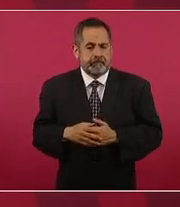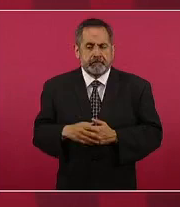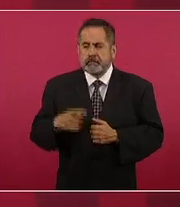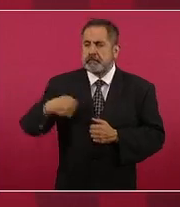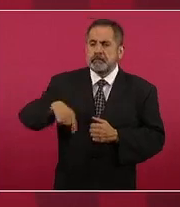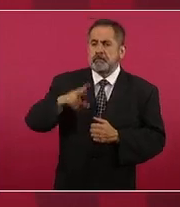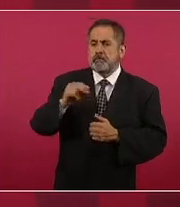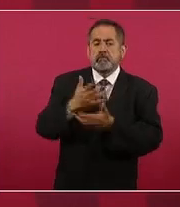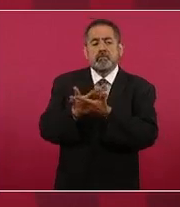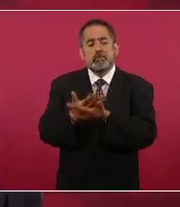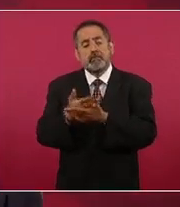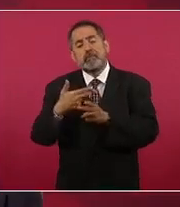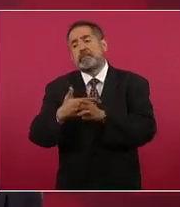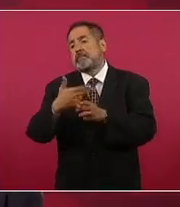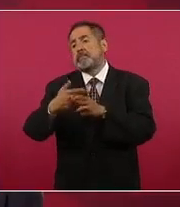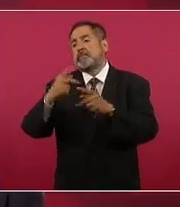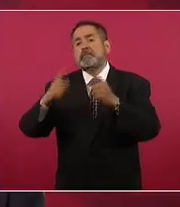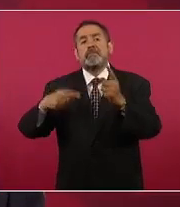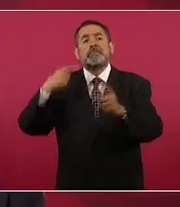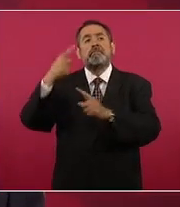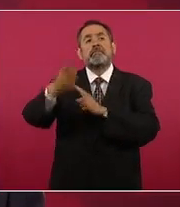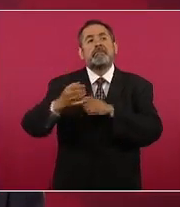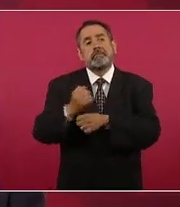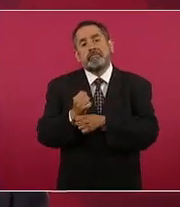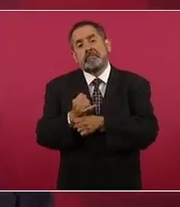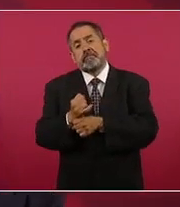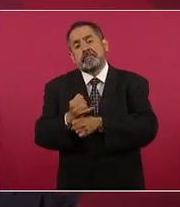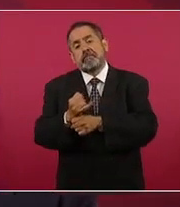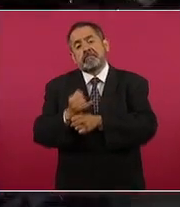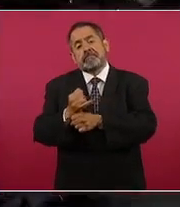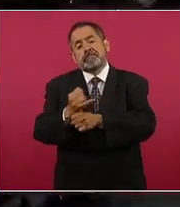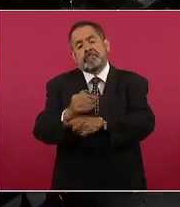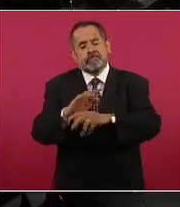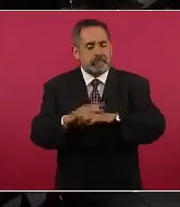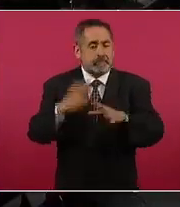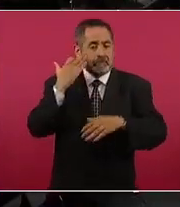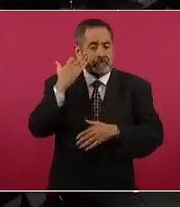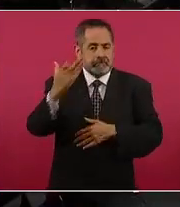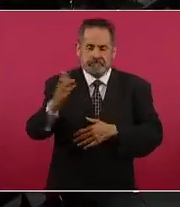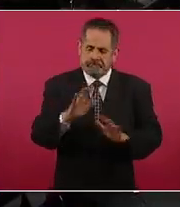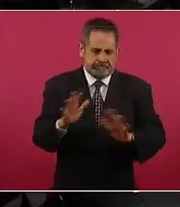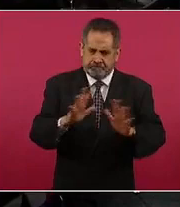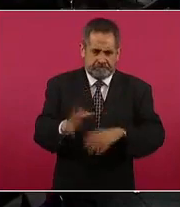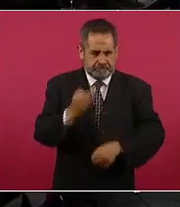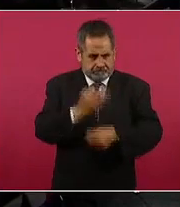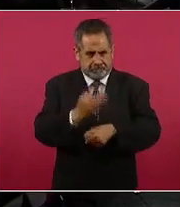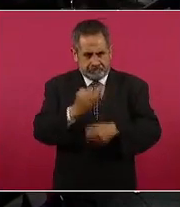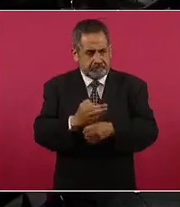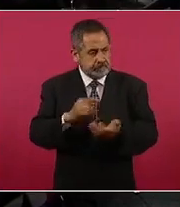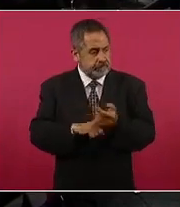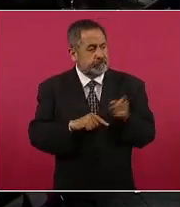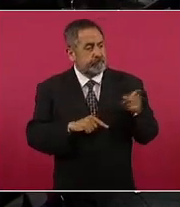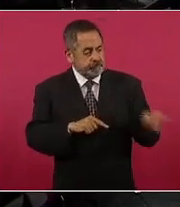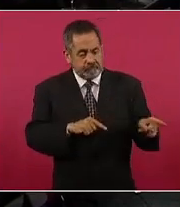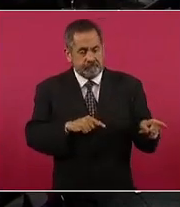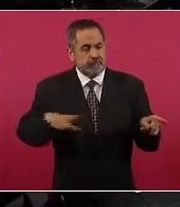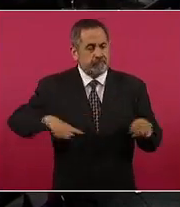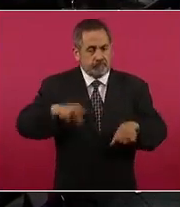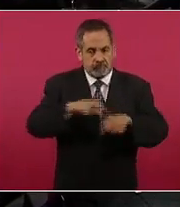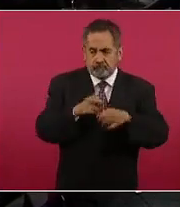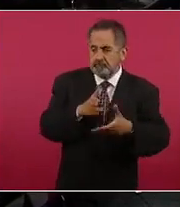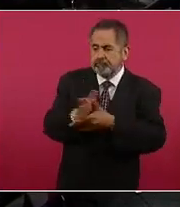investigación de mucho tiempo si está en riesgo la vida